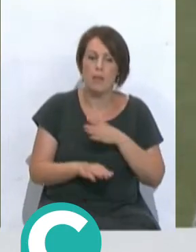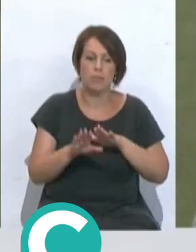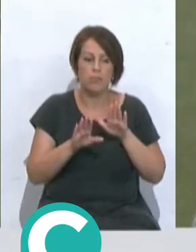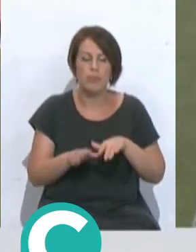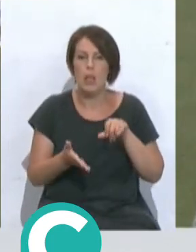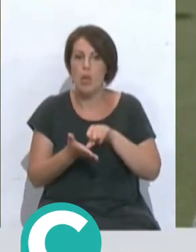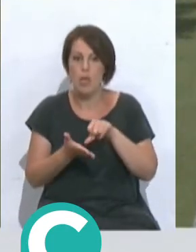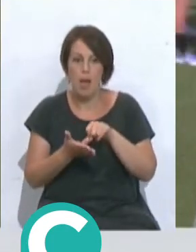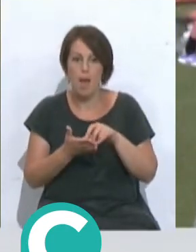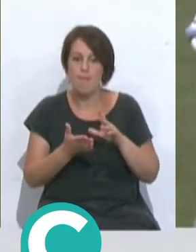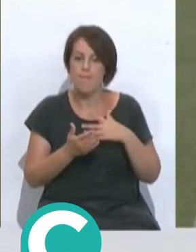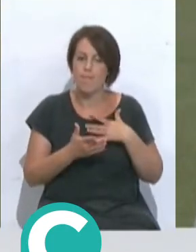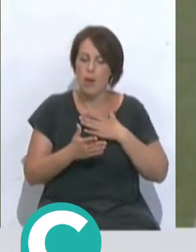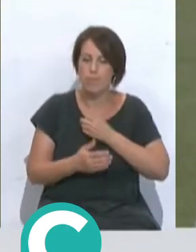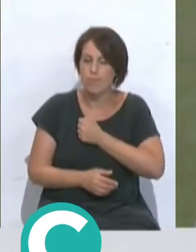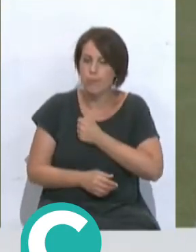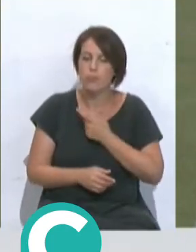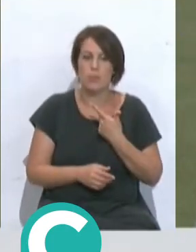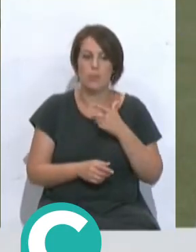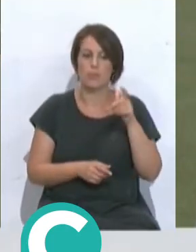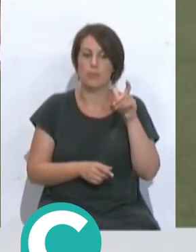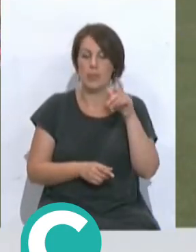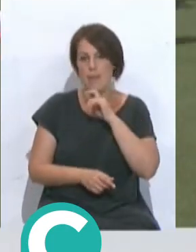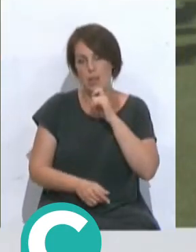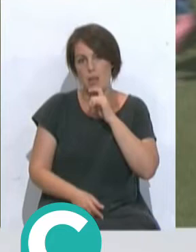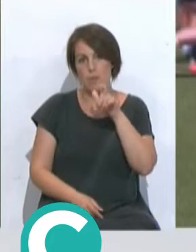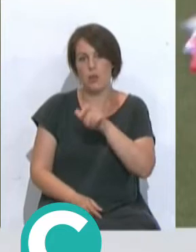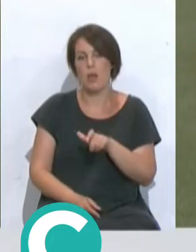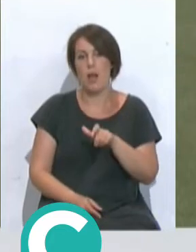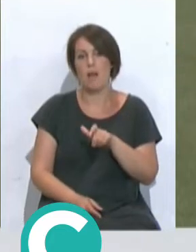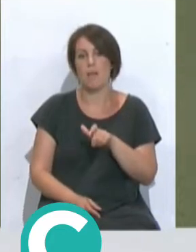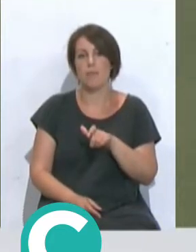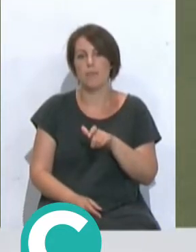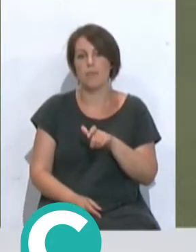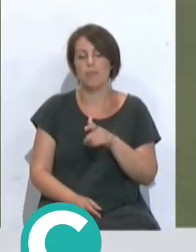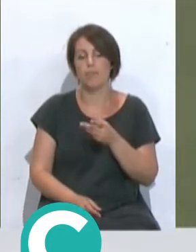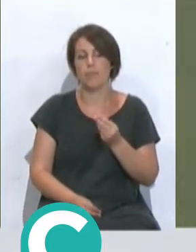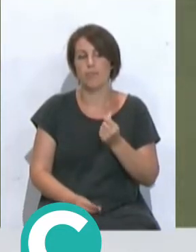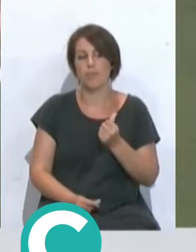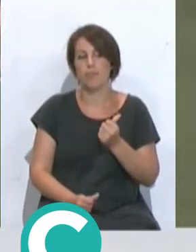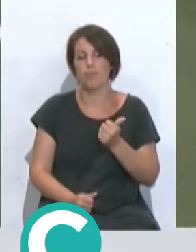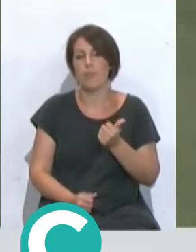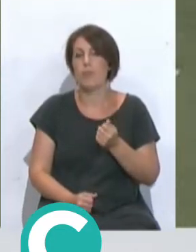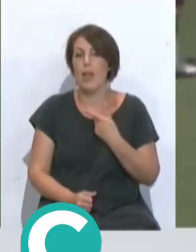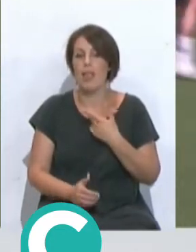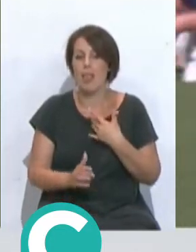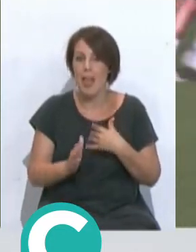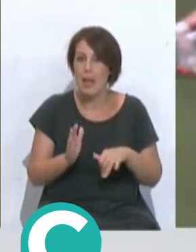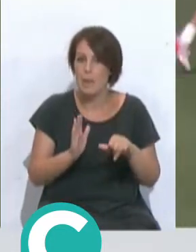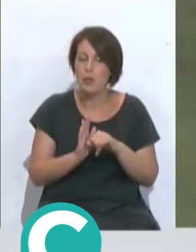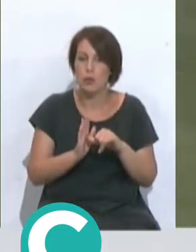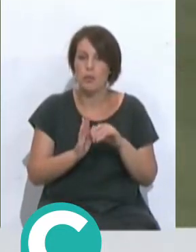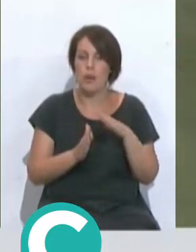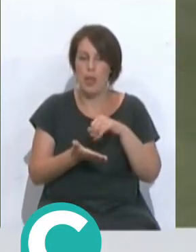difícil que alguien se congracie con tanto acercamiento